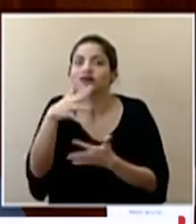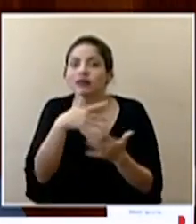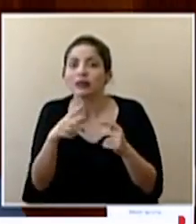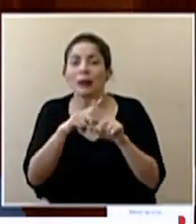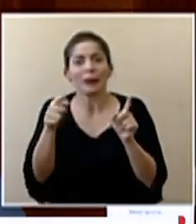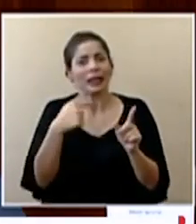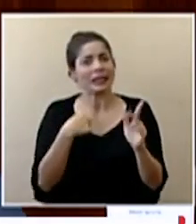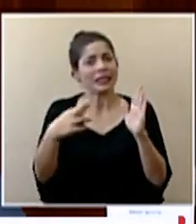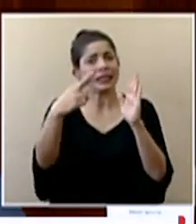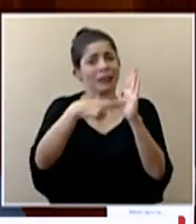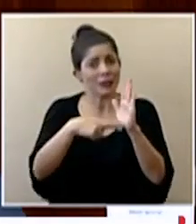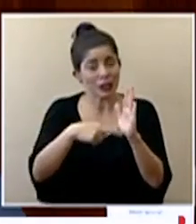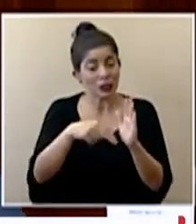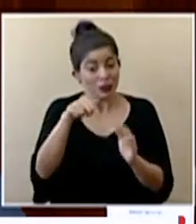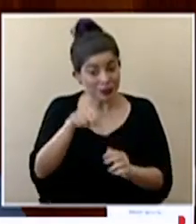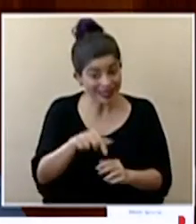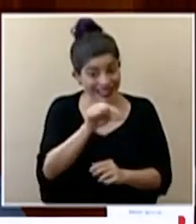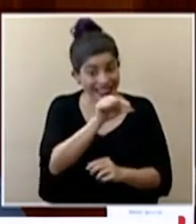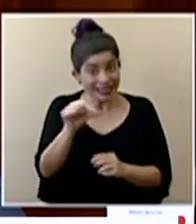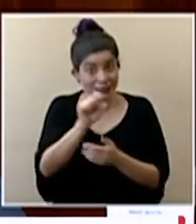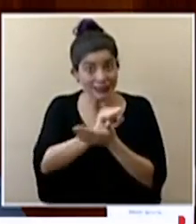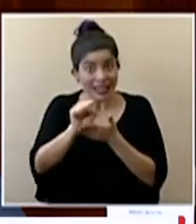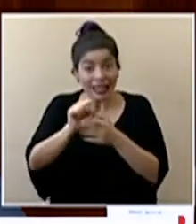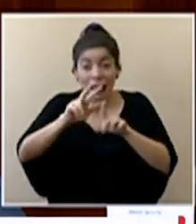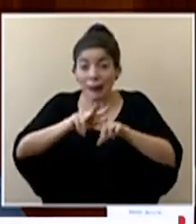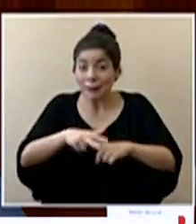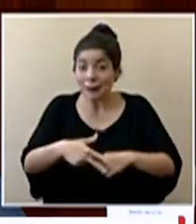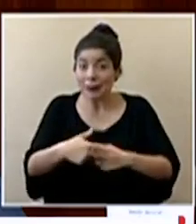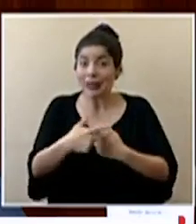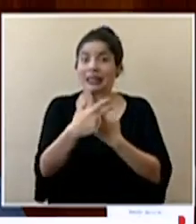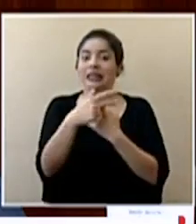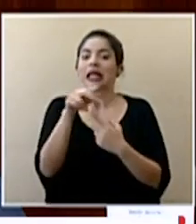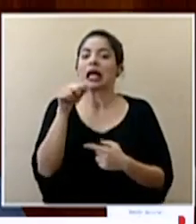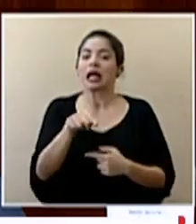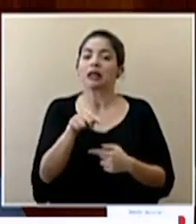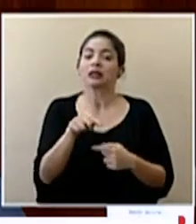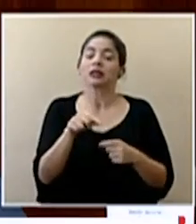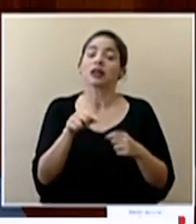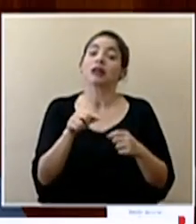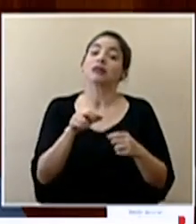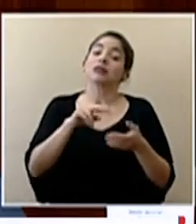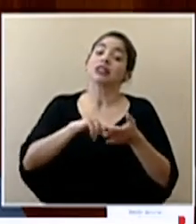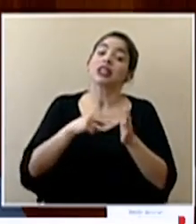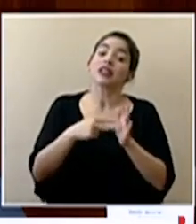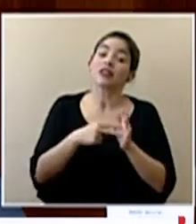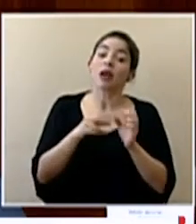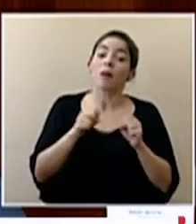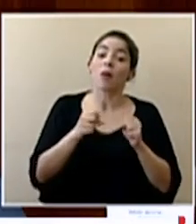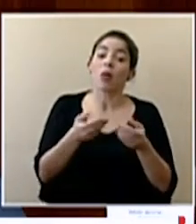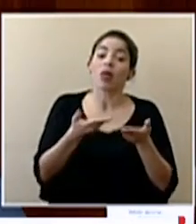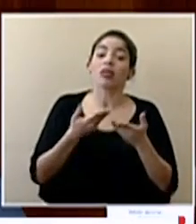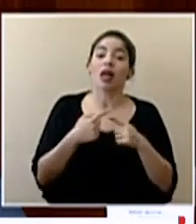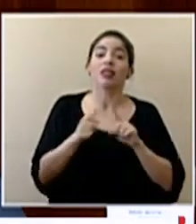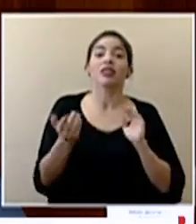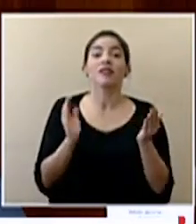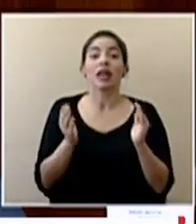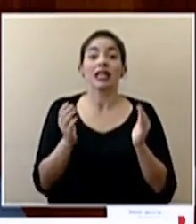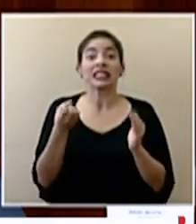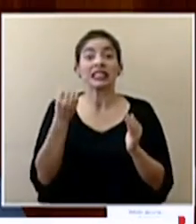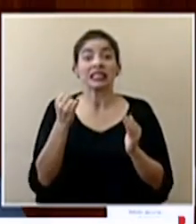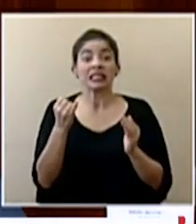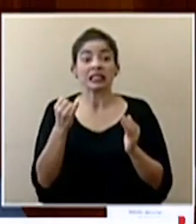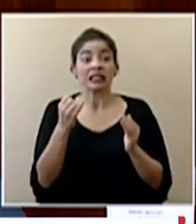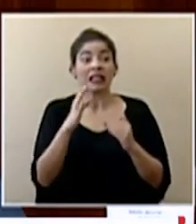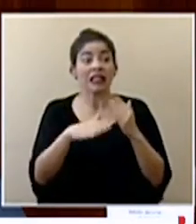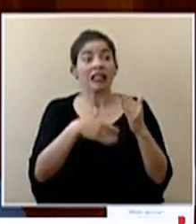Insisto, Semana Santa, que está empezando, puede significar la diferencia entre encontrarnos con un